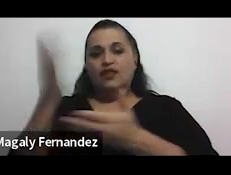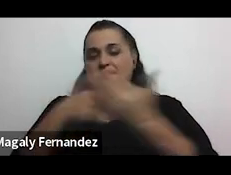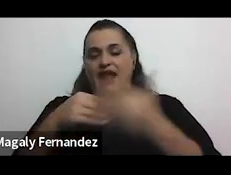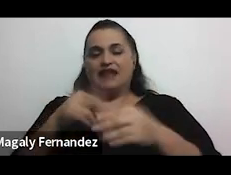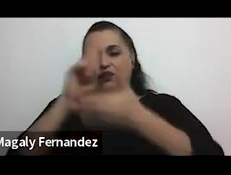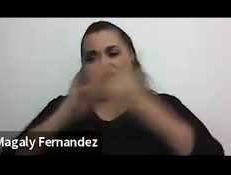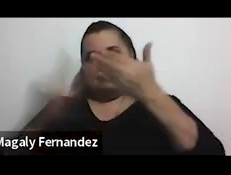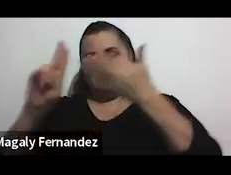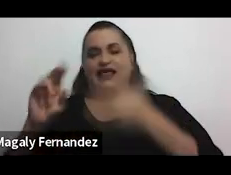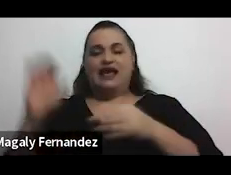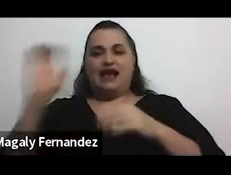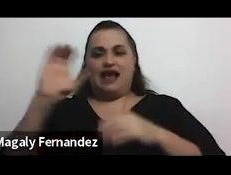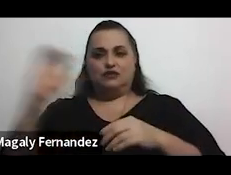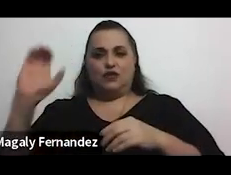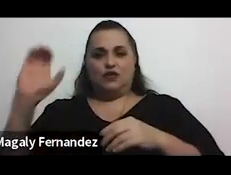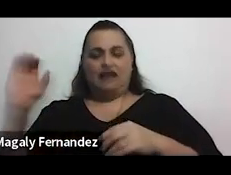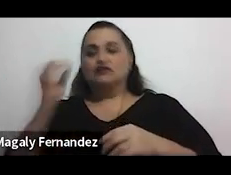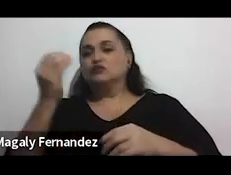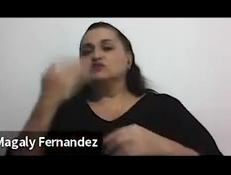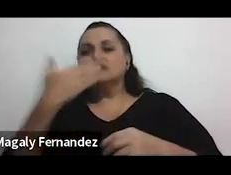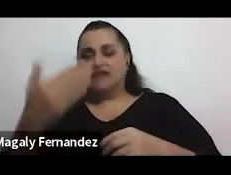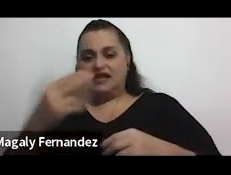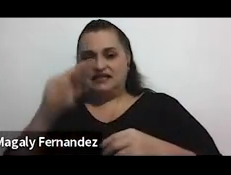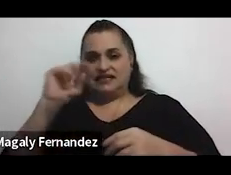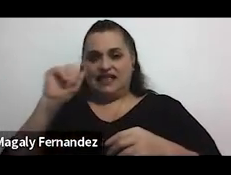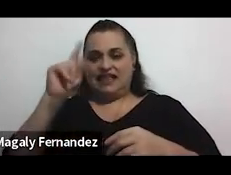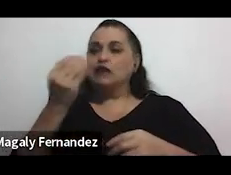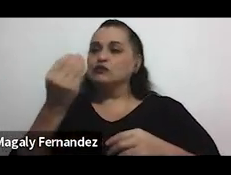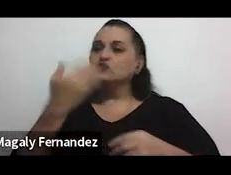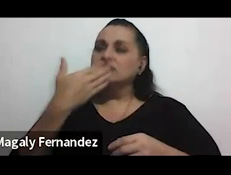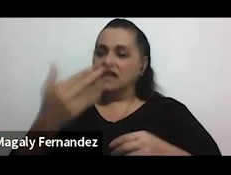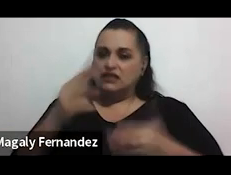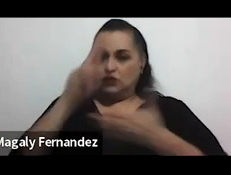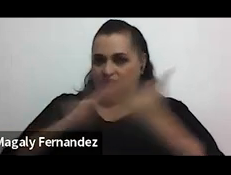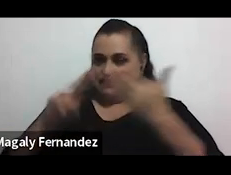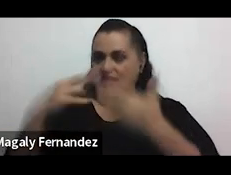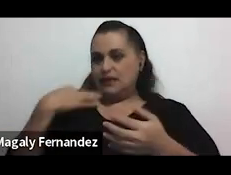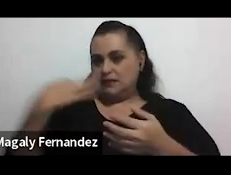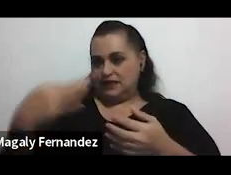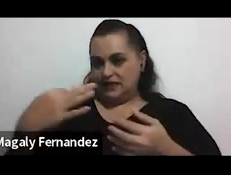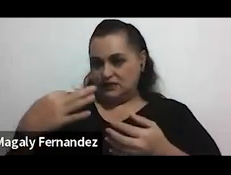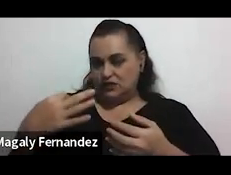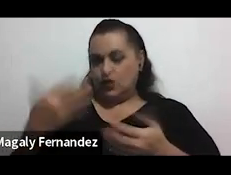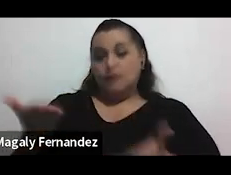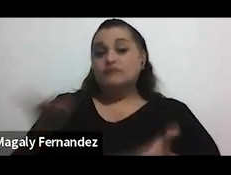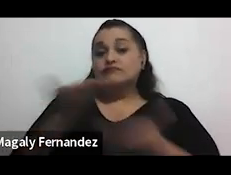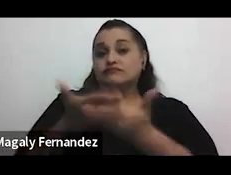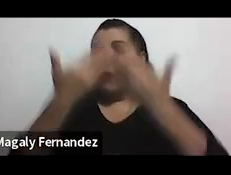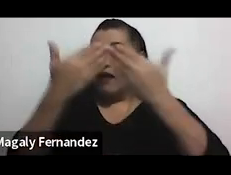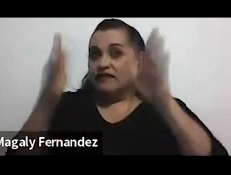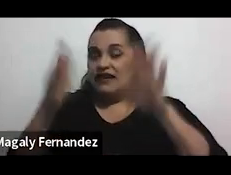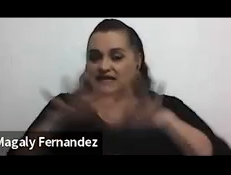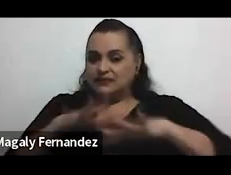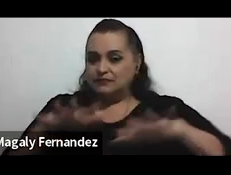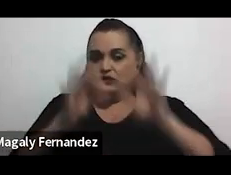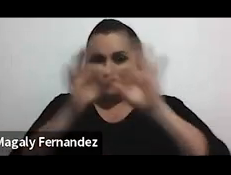gracias Natalia muchas gracias Iván y a la universidad también por la invitación por generar este tipo de espacios tan importantes